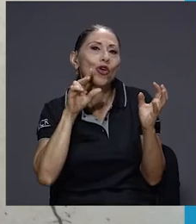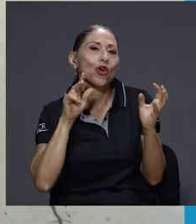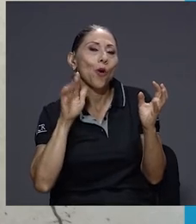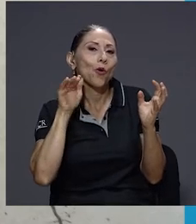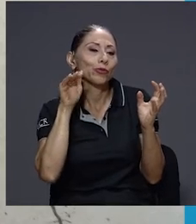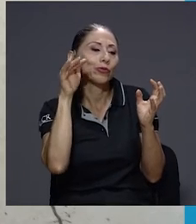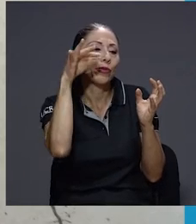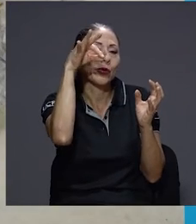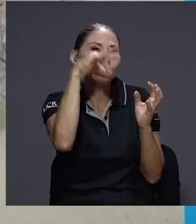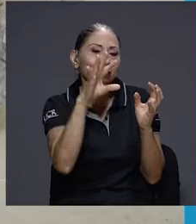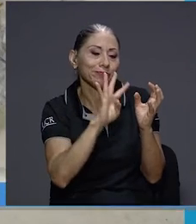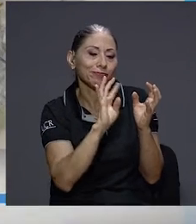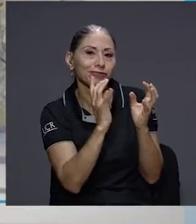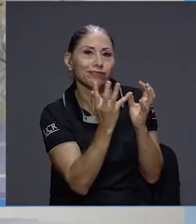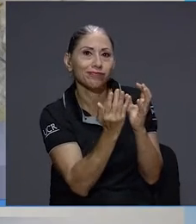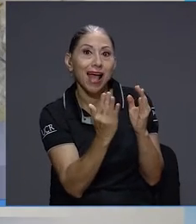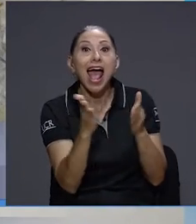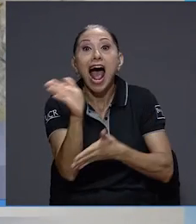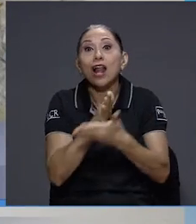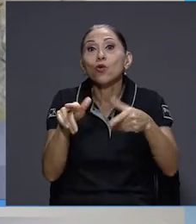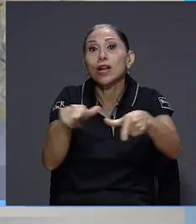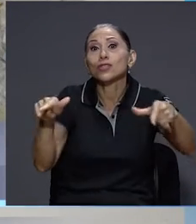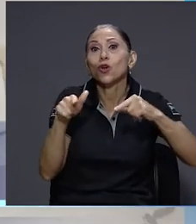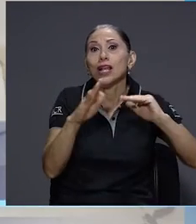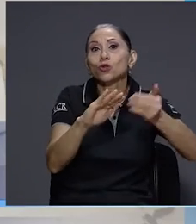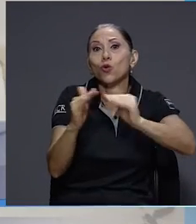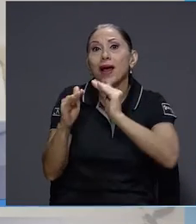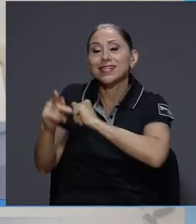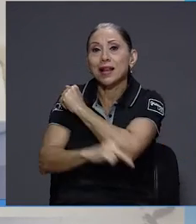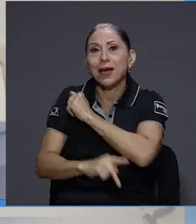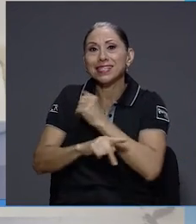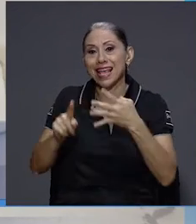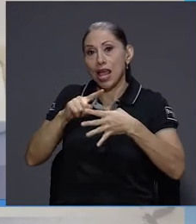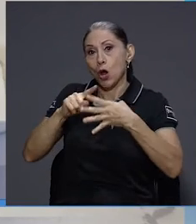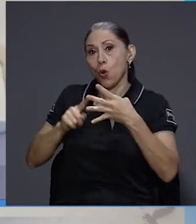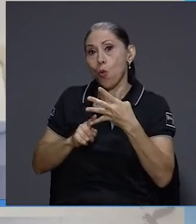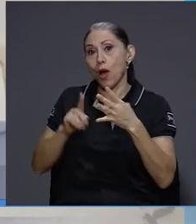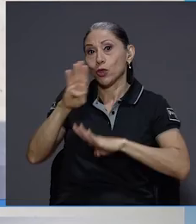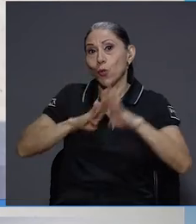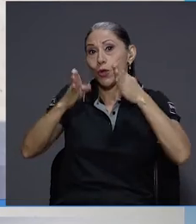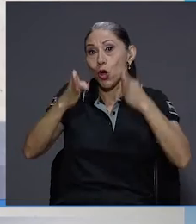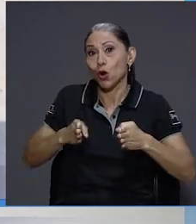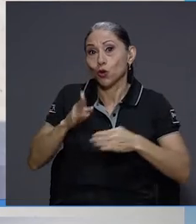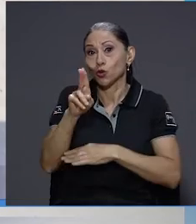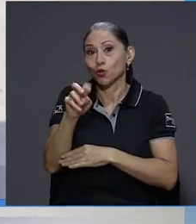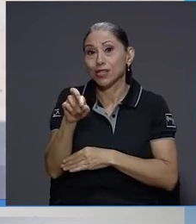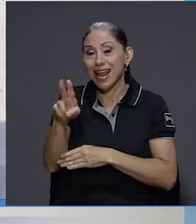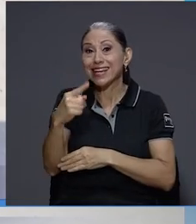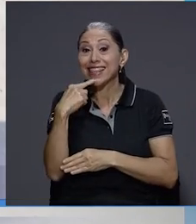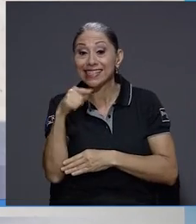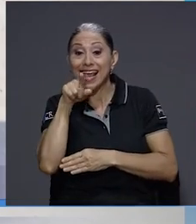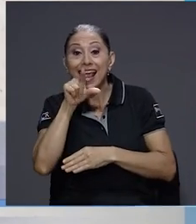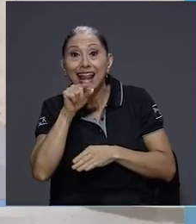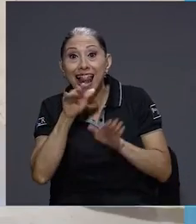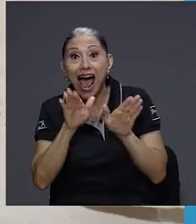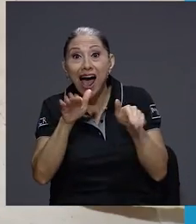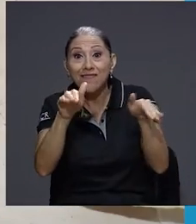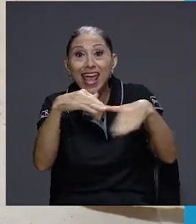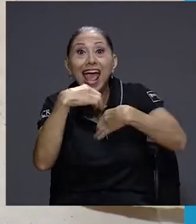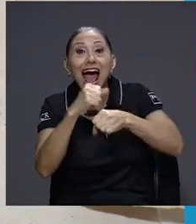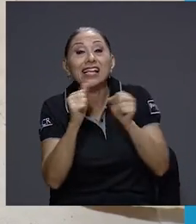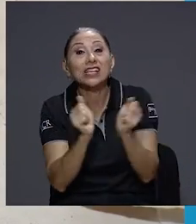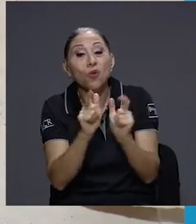urbanas del país. Según un estudio efectuado por cuatro biólogos de la UCR, el ave nacional crea sus refugios con este tipo de